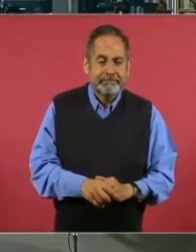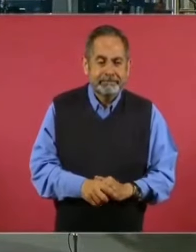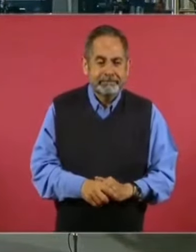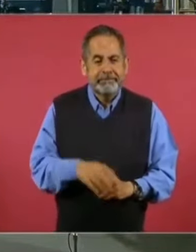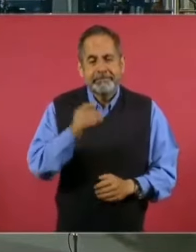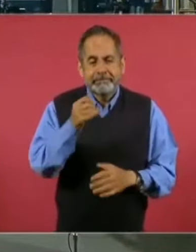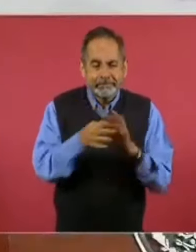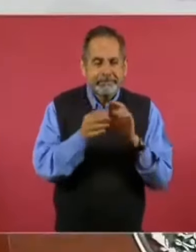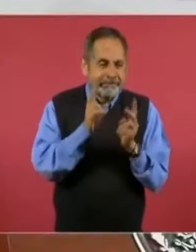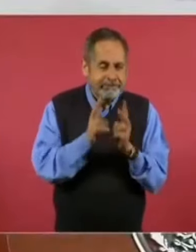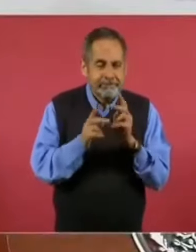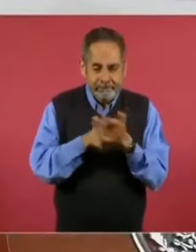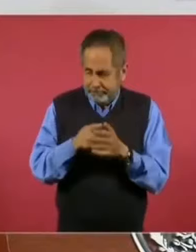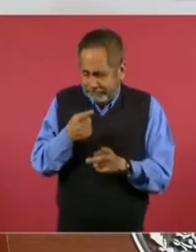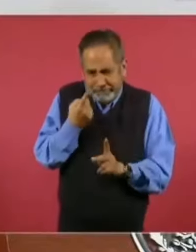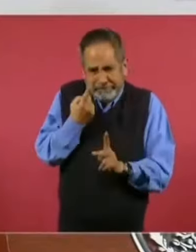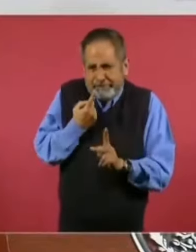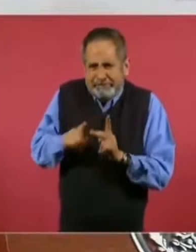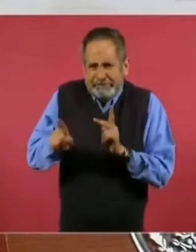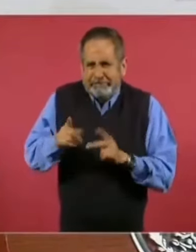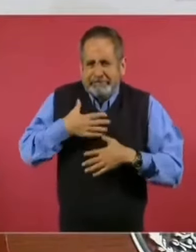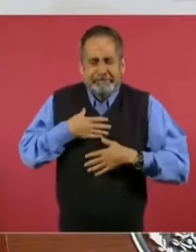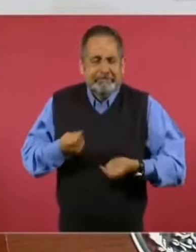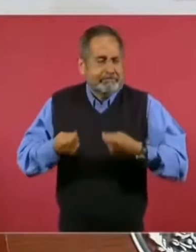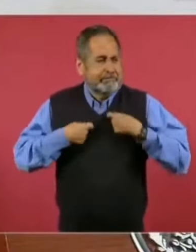estábamos llegando al gobierno,